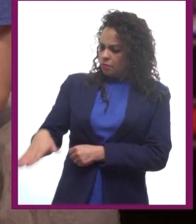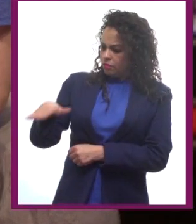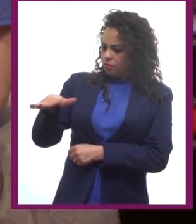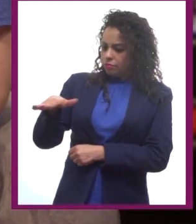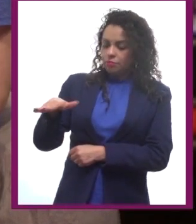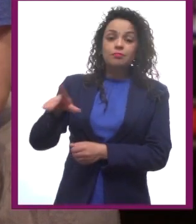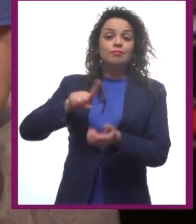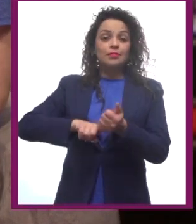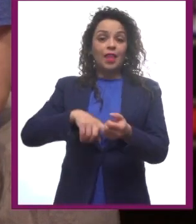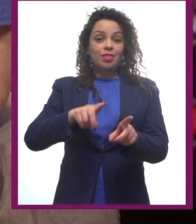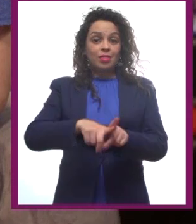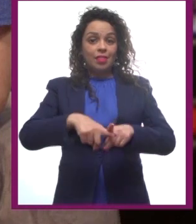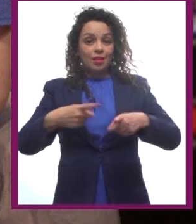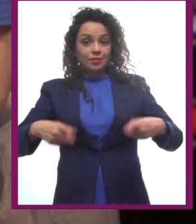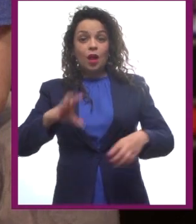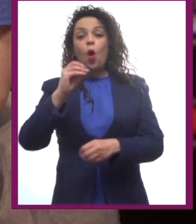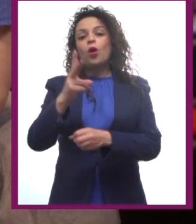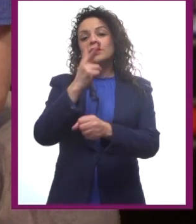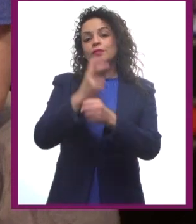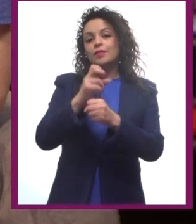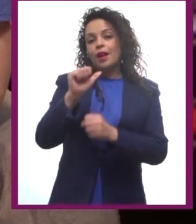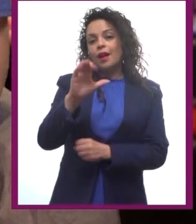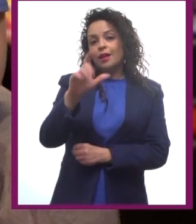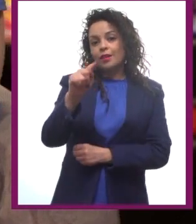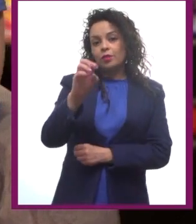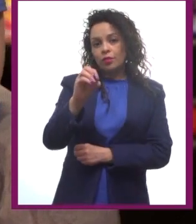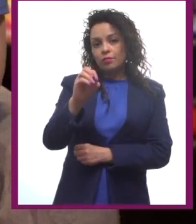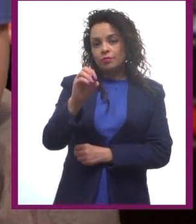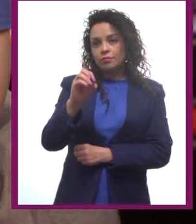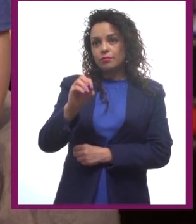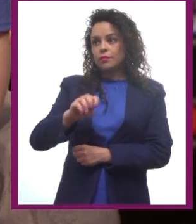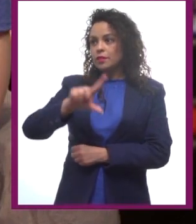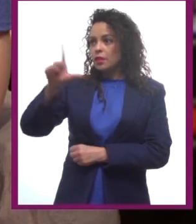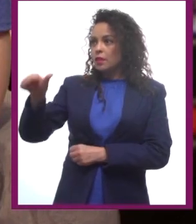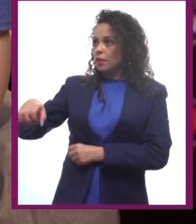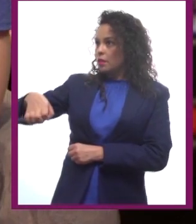Desarrollo o segundo acto. Y morir.